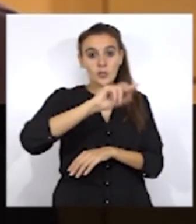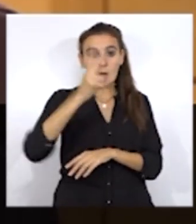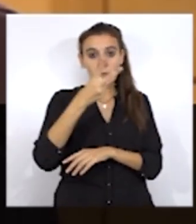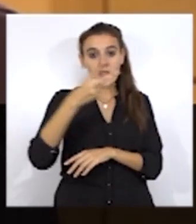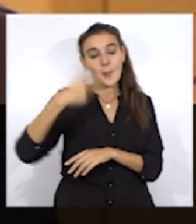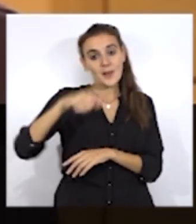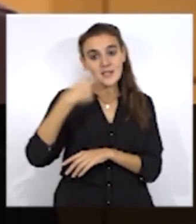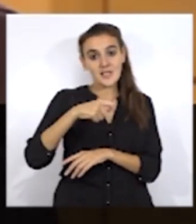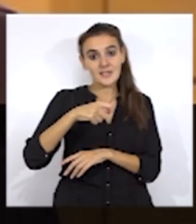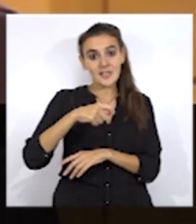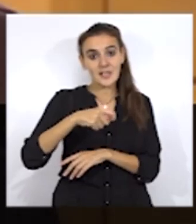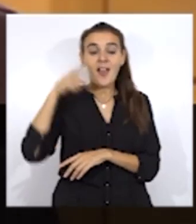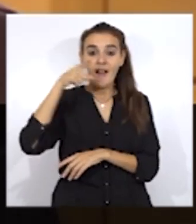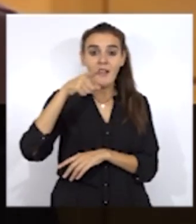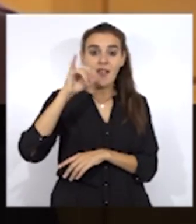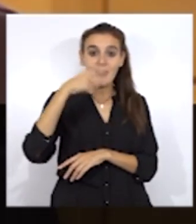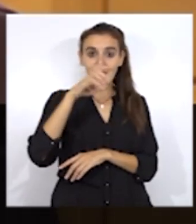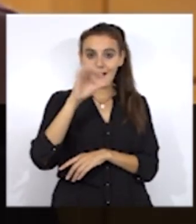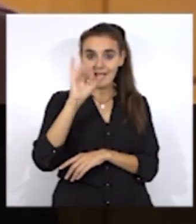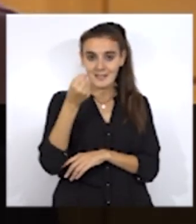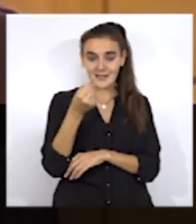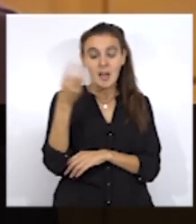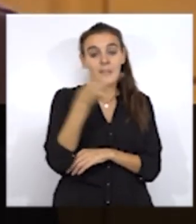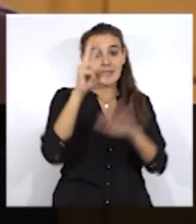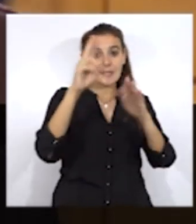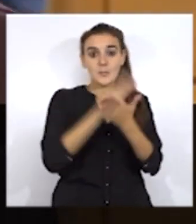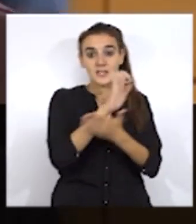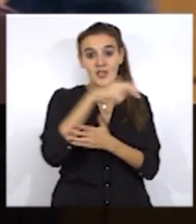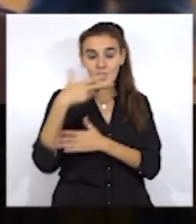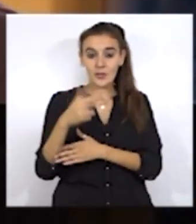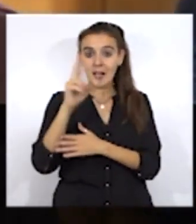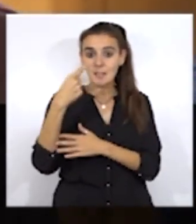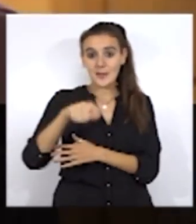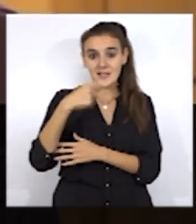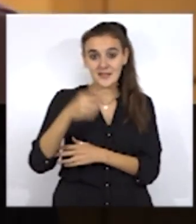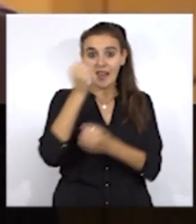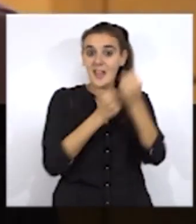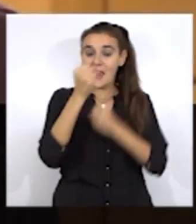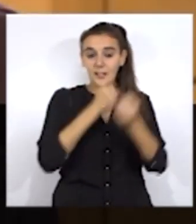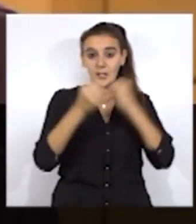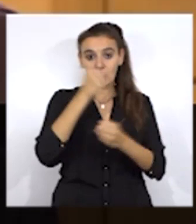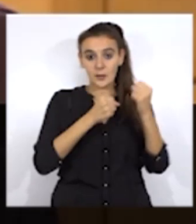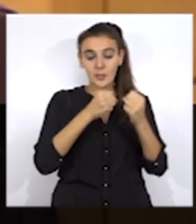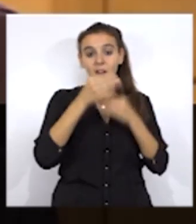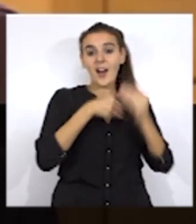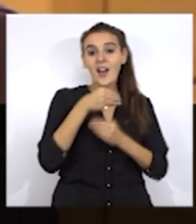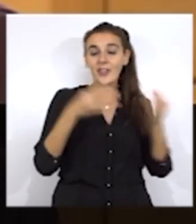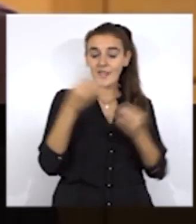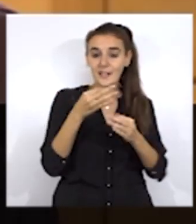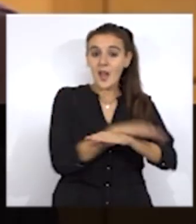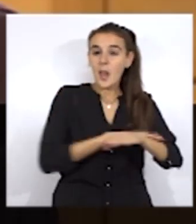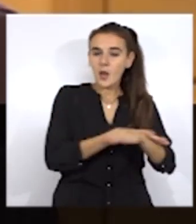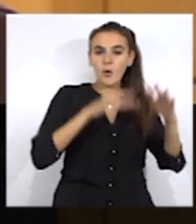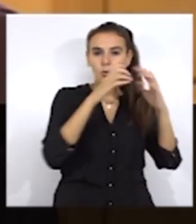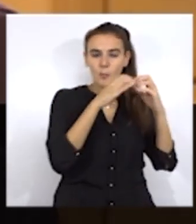a los españoles de 7.000 millones de euros, mientras su vicepresidente económico, el señor Iglesias, negocia en nombre del Gobierno en una cárcel los presupuestos del Estado,